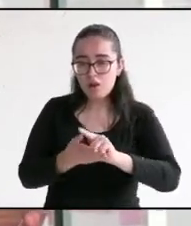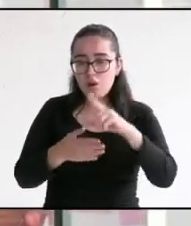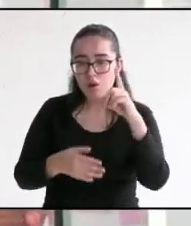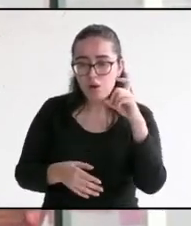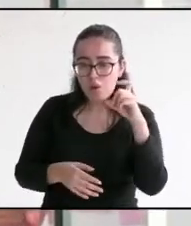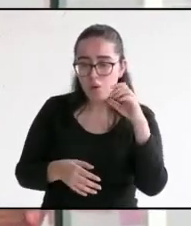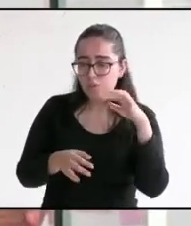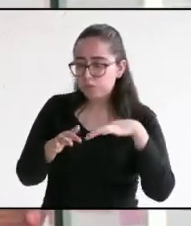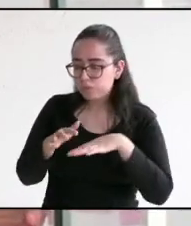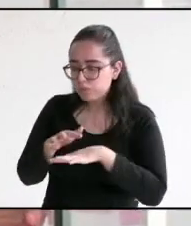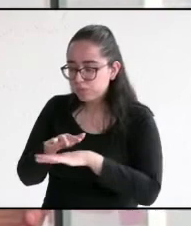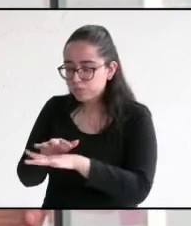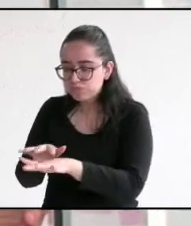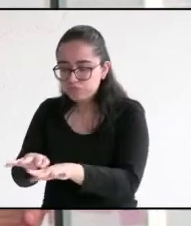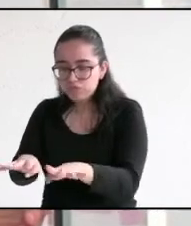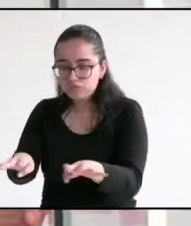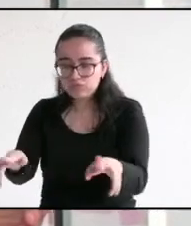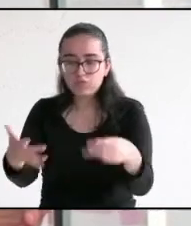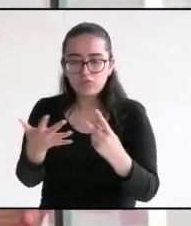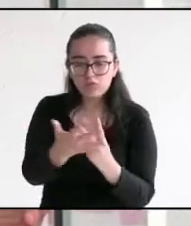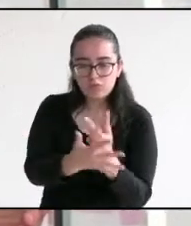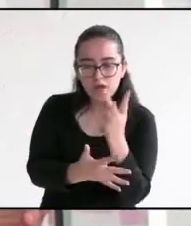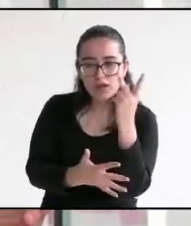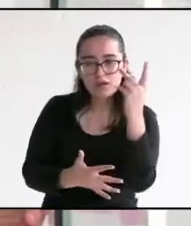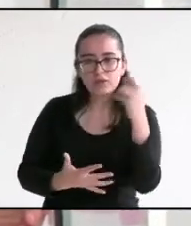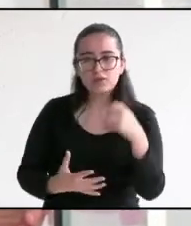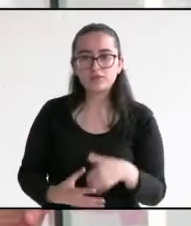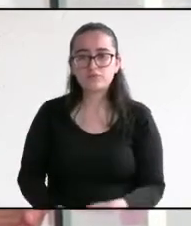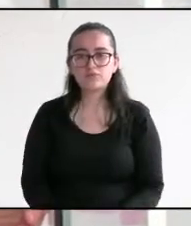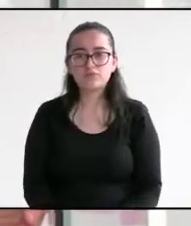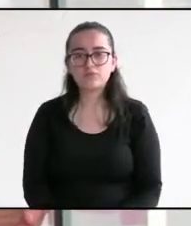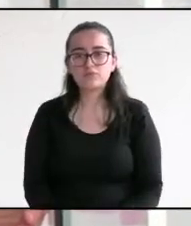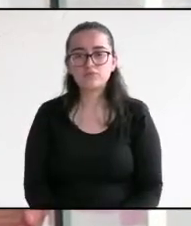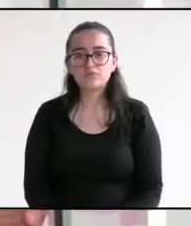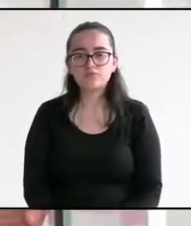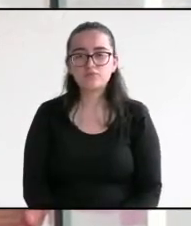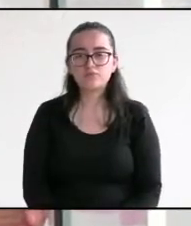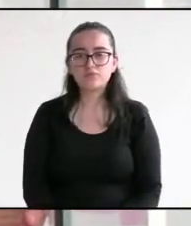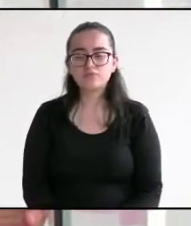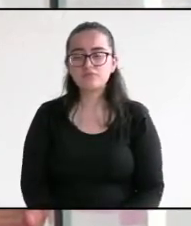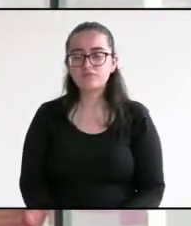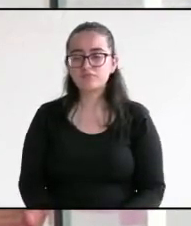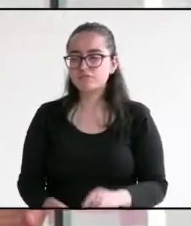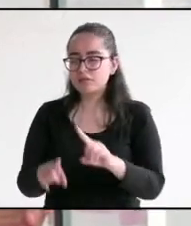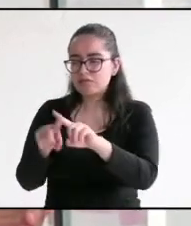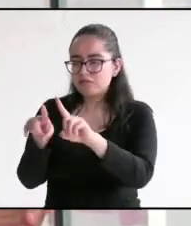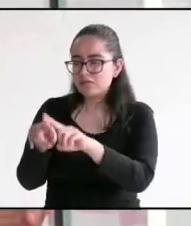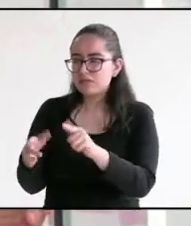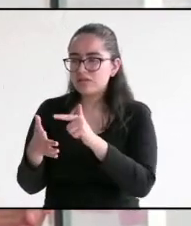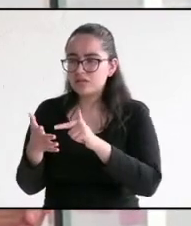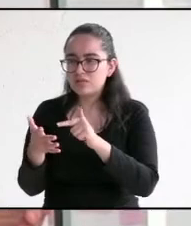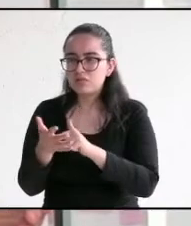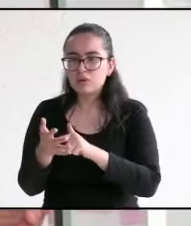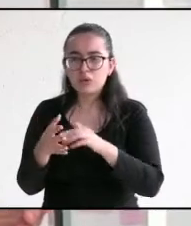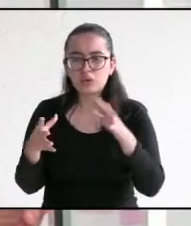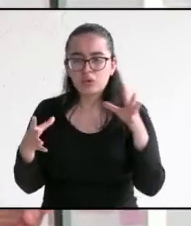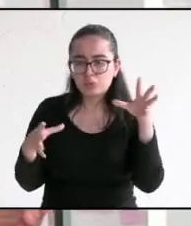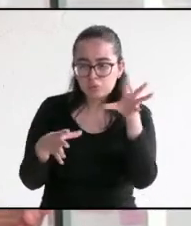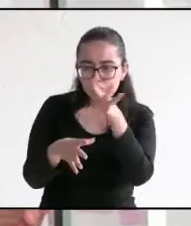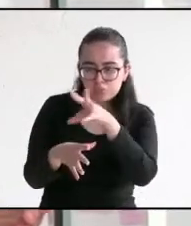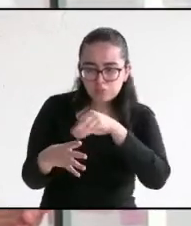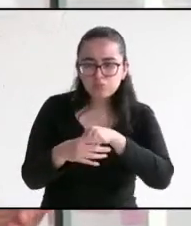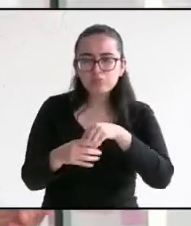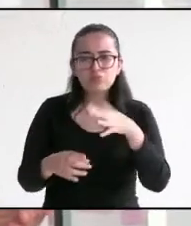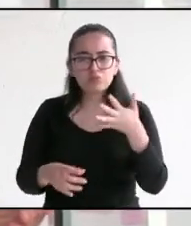un sistema de riego que desde si cuasen hacia arriba, todo el mundo ya tiene sus sistemas de